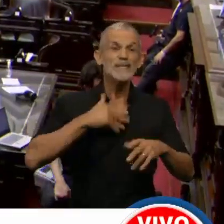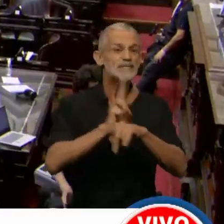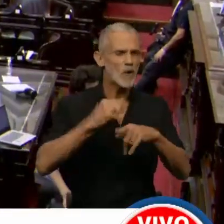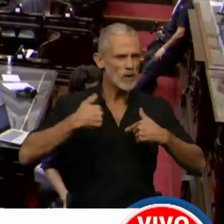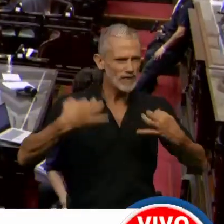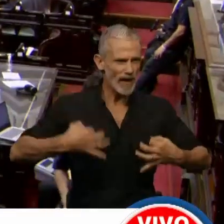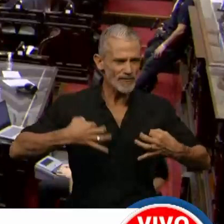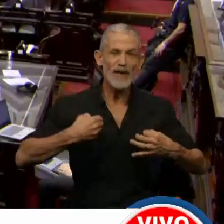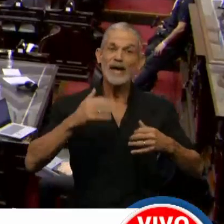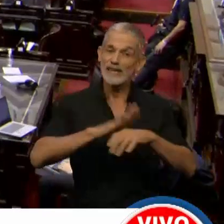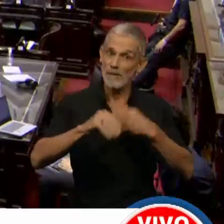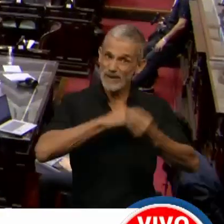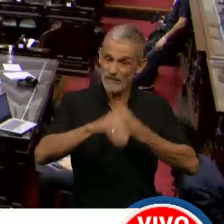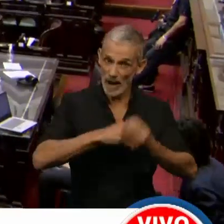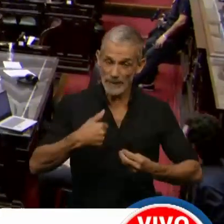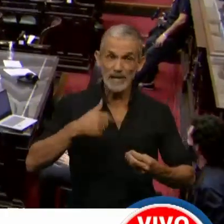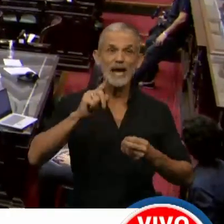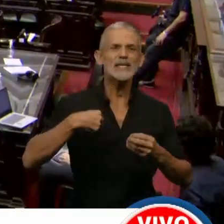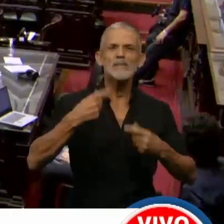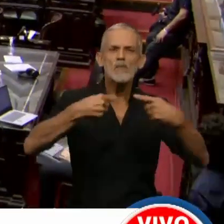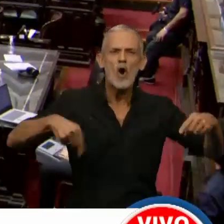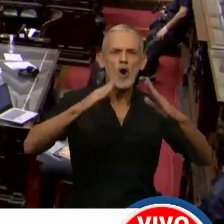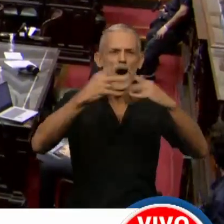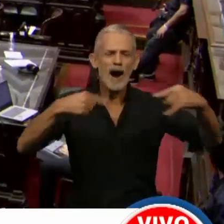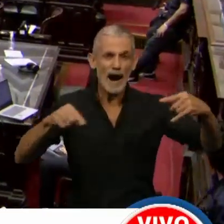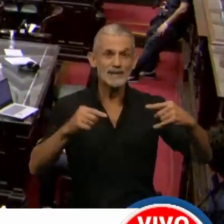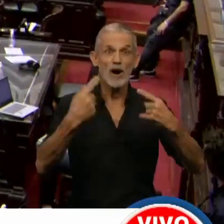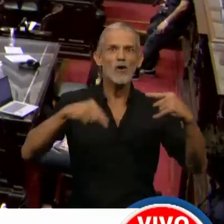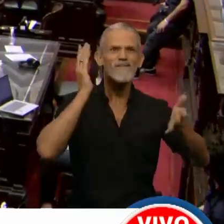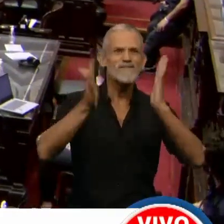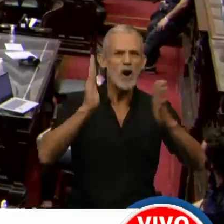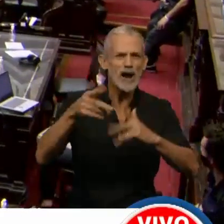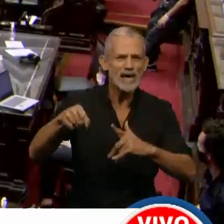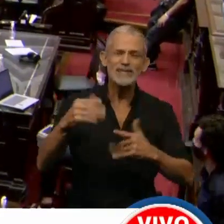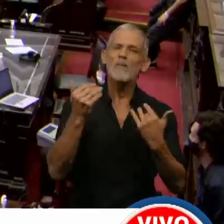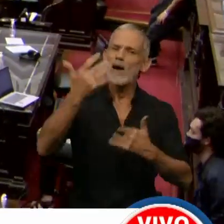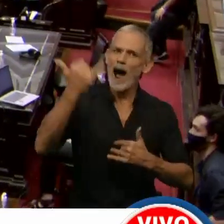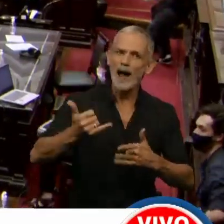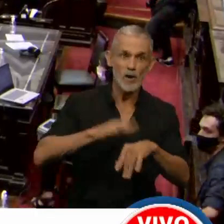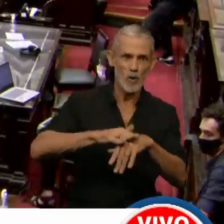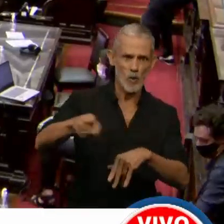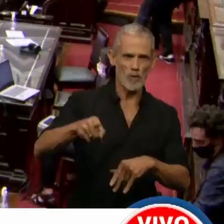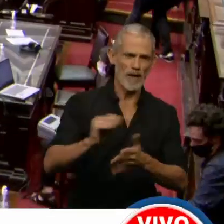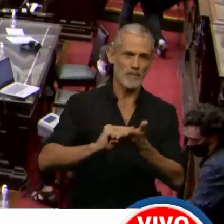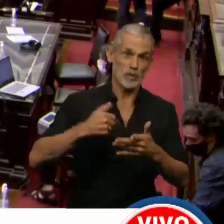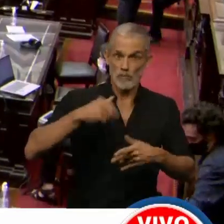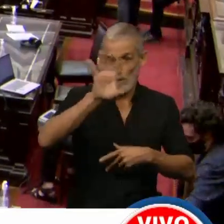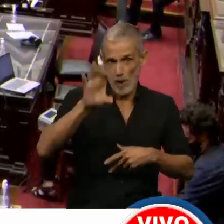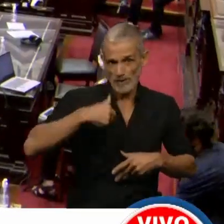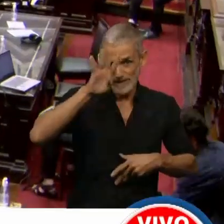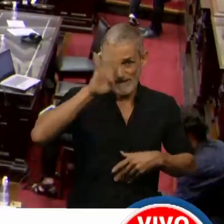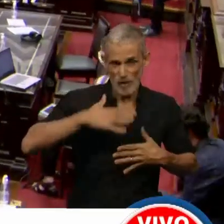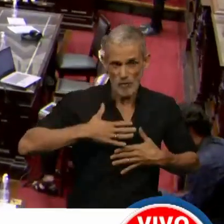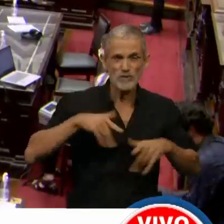seguridad, de mi familia y mis bienes, de los actos de violencia que pueda tener yo en la provincia de